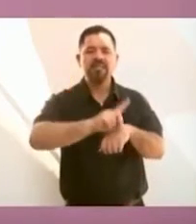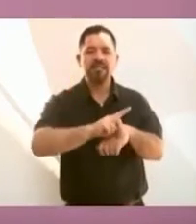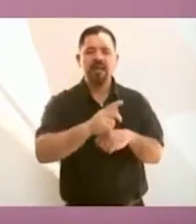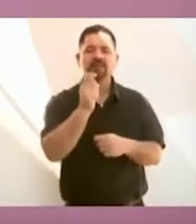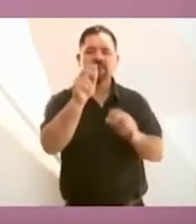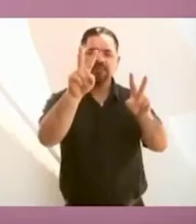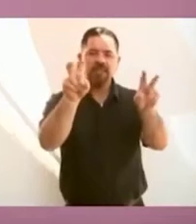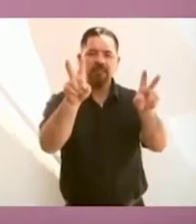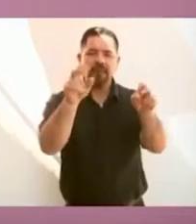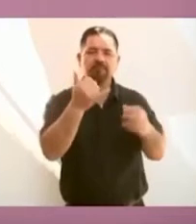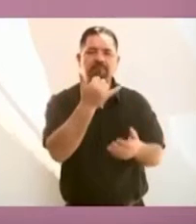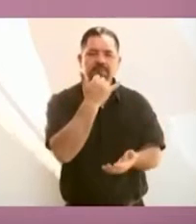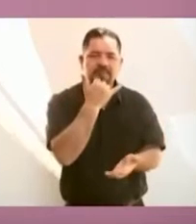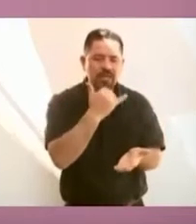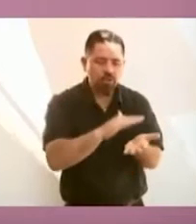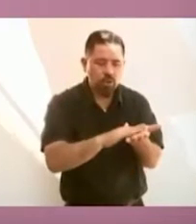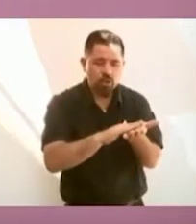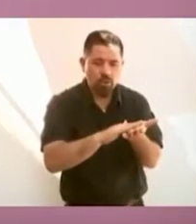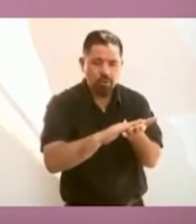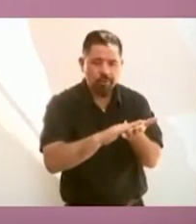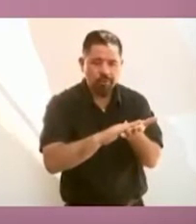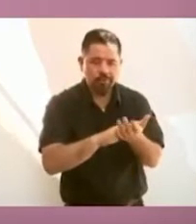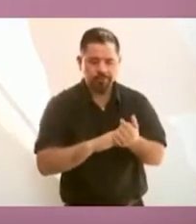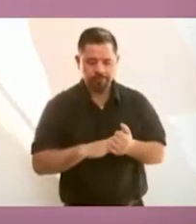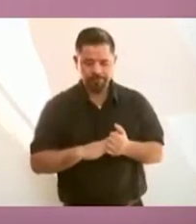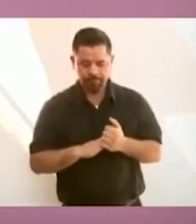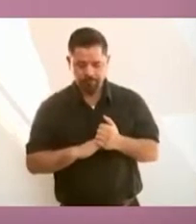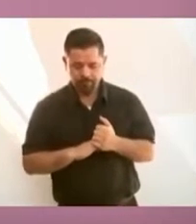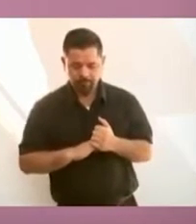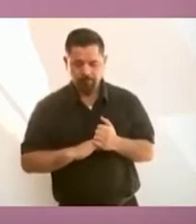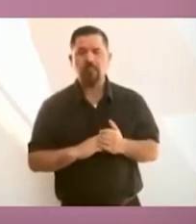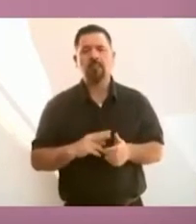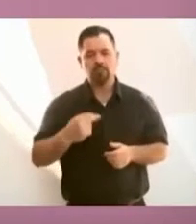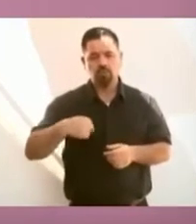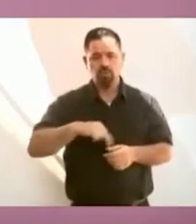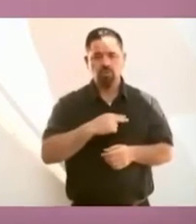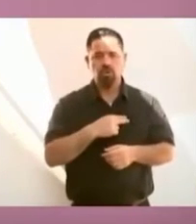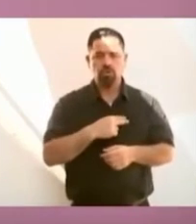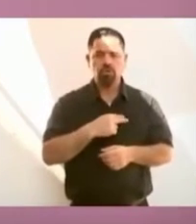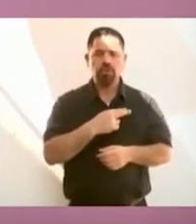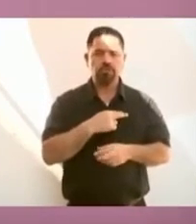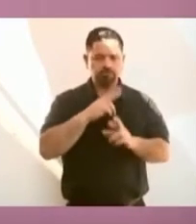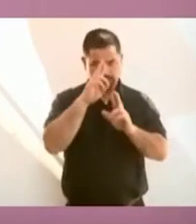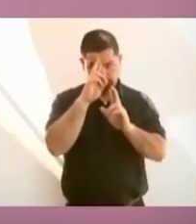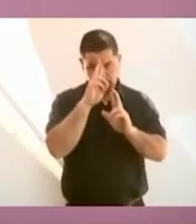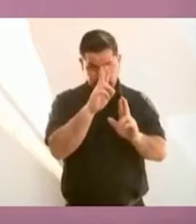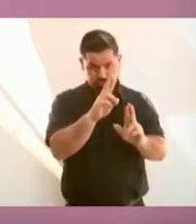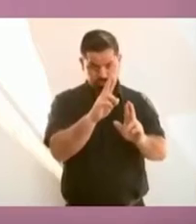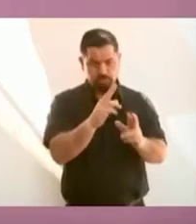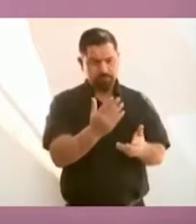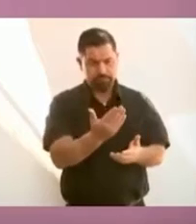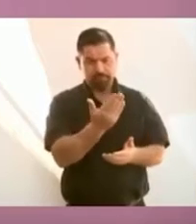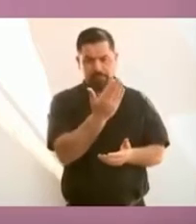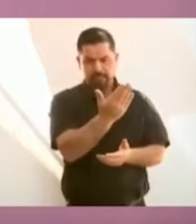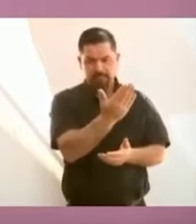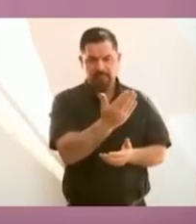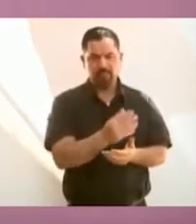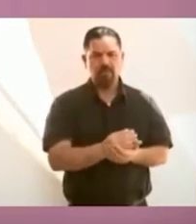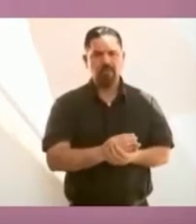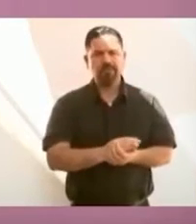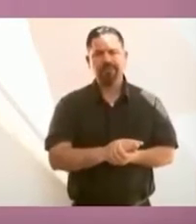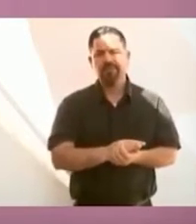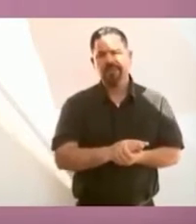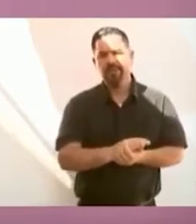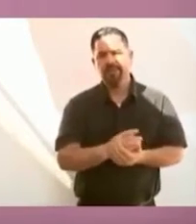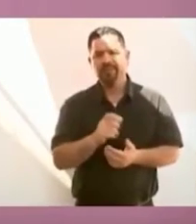de manera respetuosa solicitando al rey